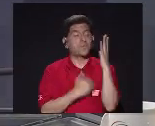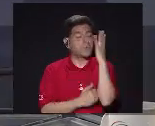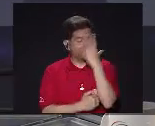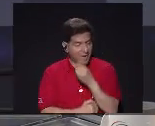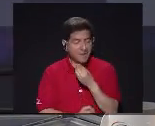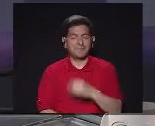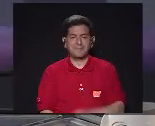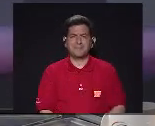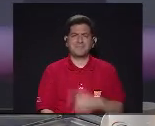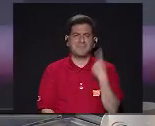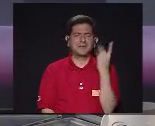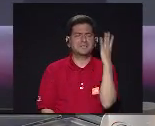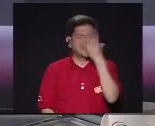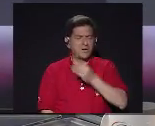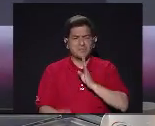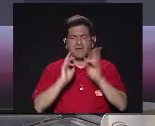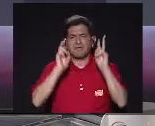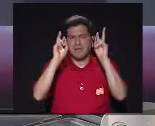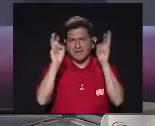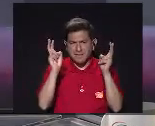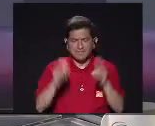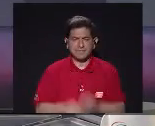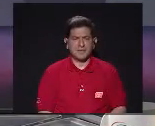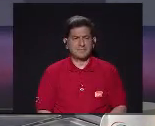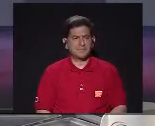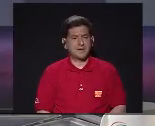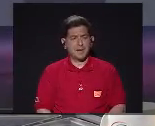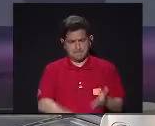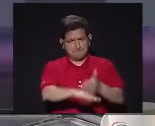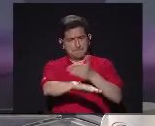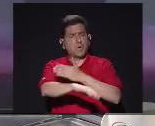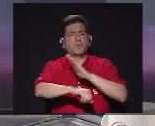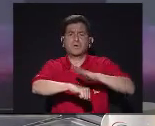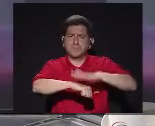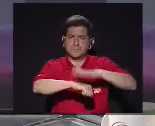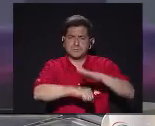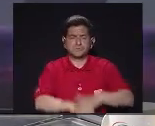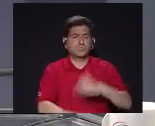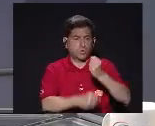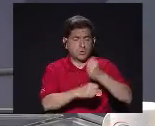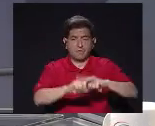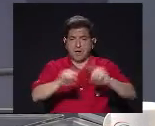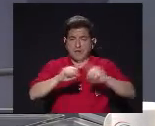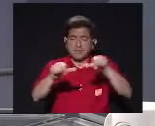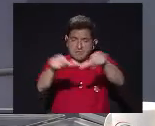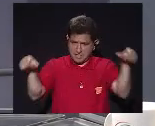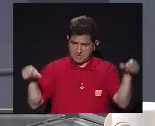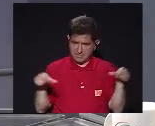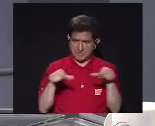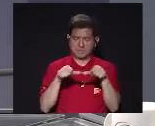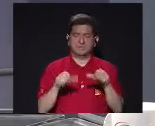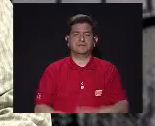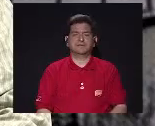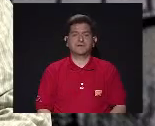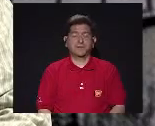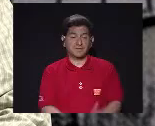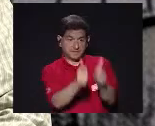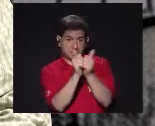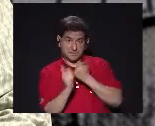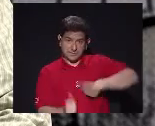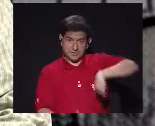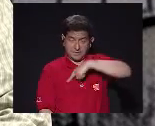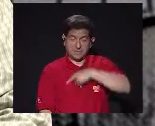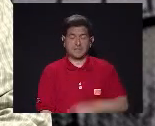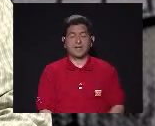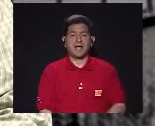bonito Porque siempre es bonito Hablar de estas cosas Que llevan a la gente a la superación Y en la que trabajan diferentes sectores También nos acompaña